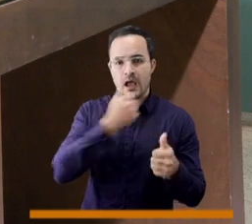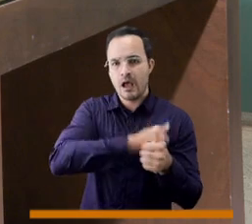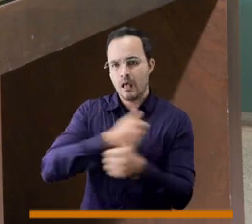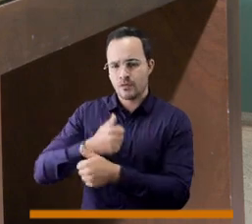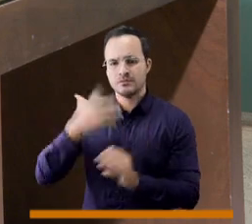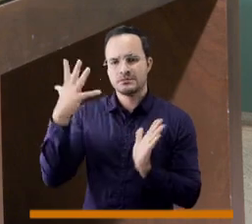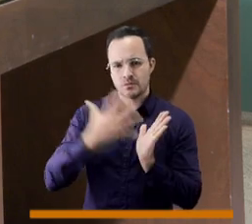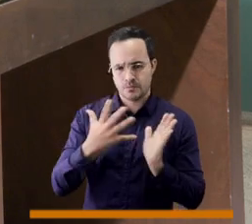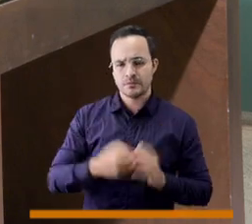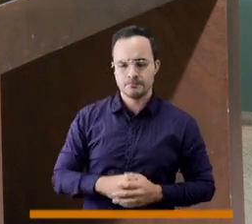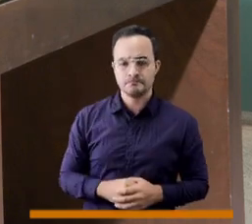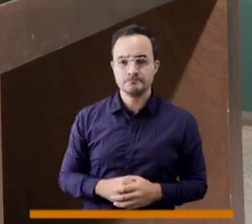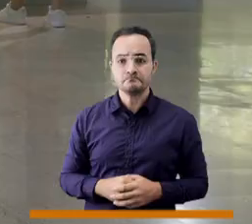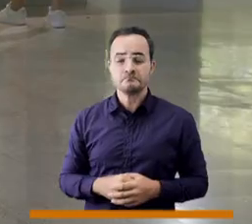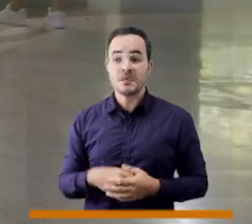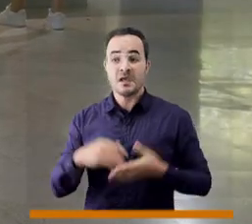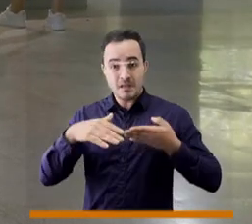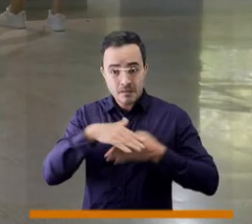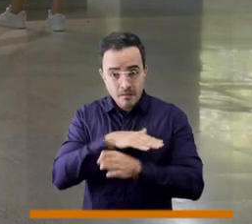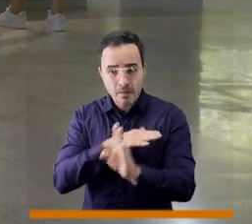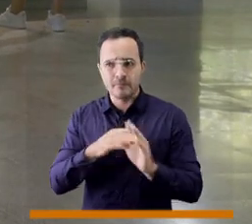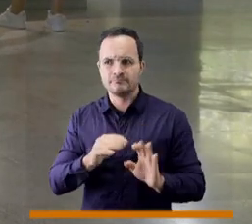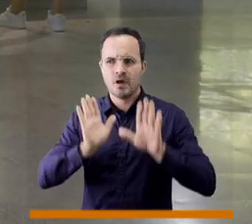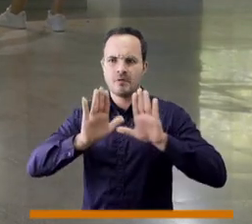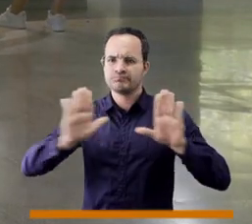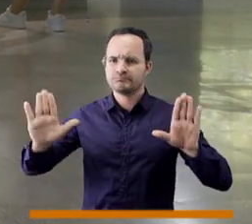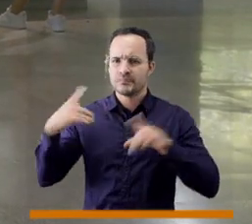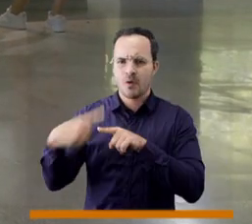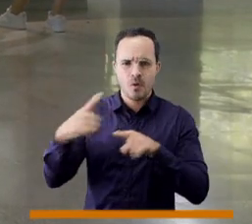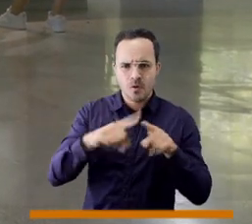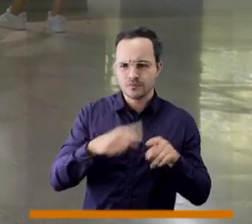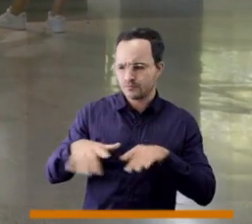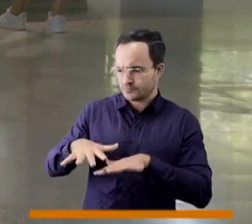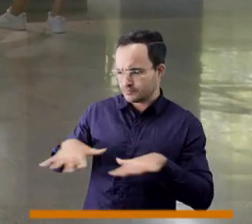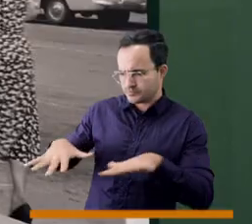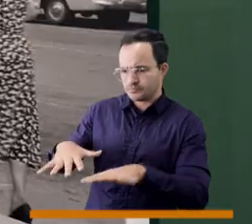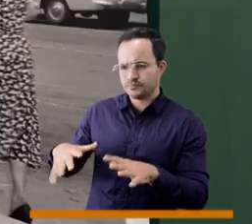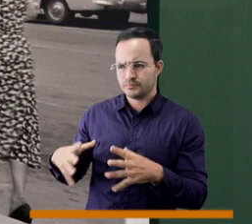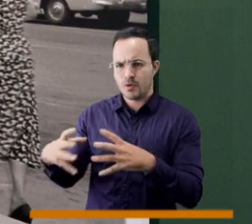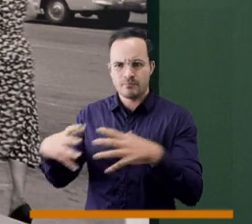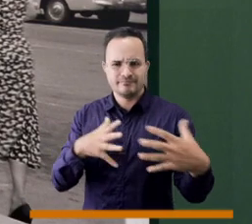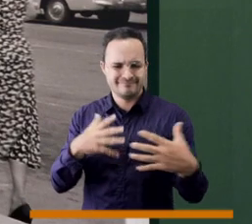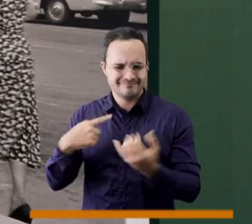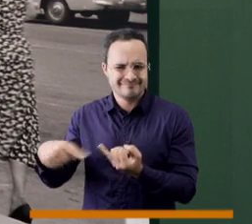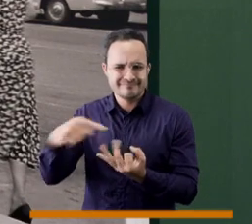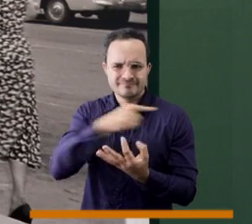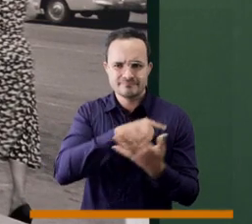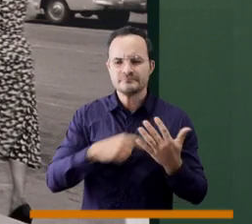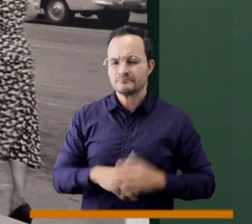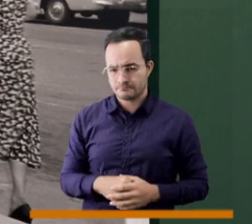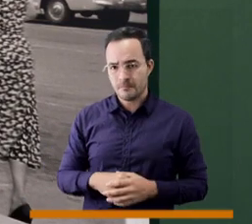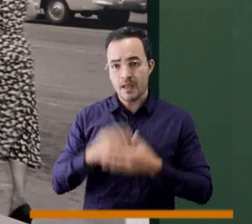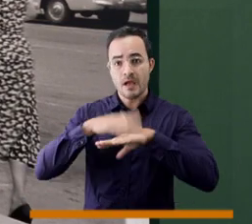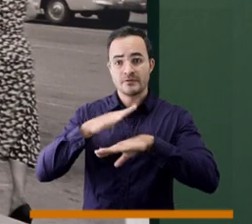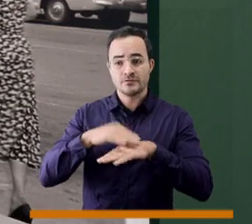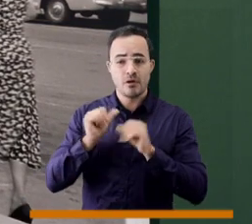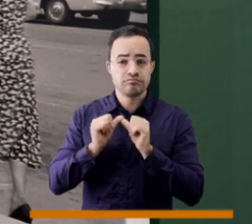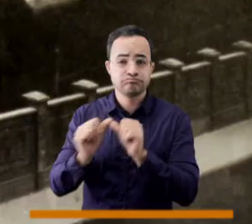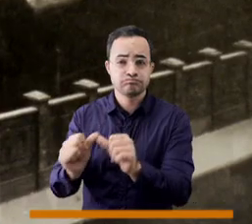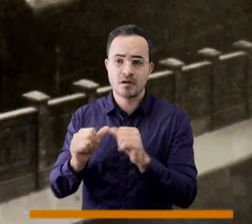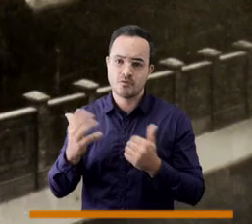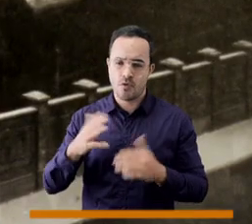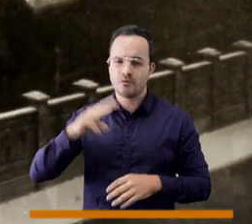tiene un coste de 5 mil pesos por persona y van a contemplar una gran cantidad de exposiciones las exposiciones en el museo son